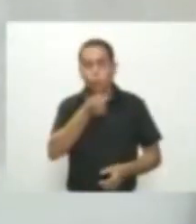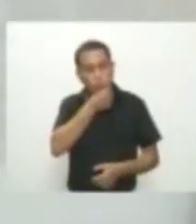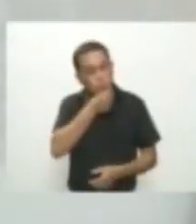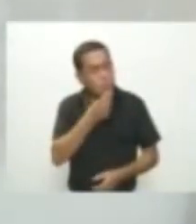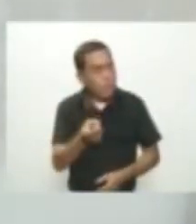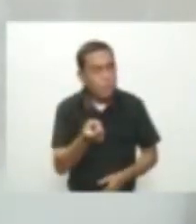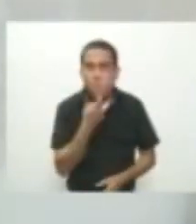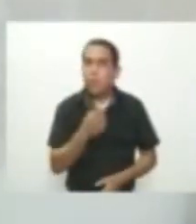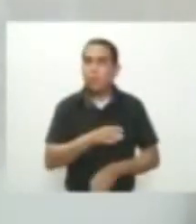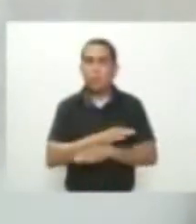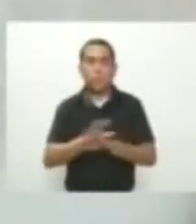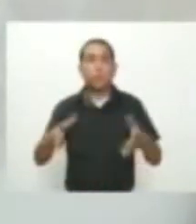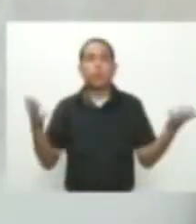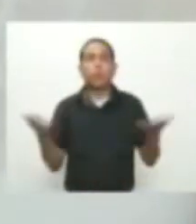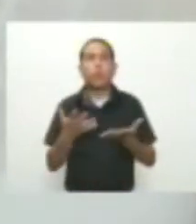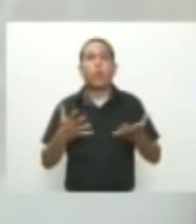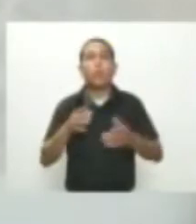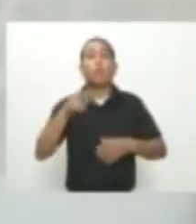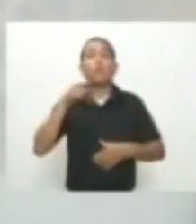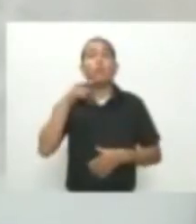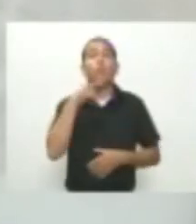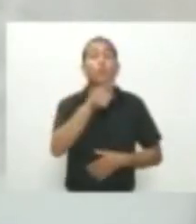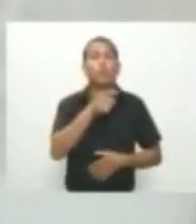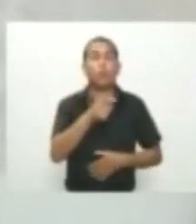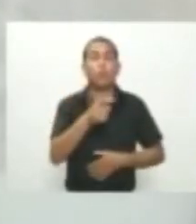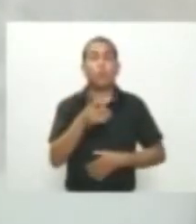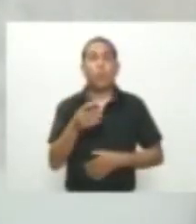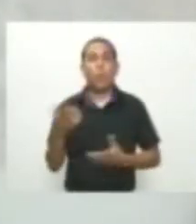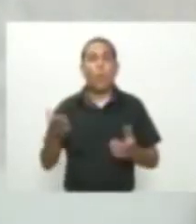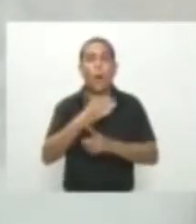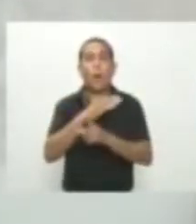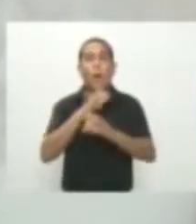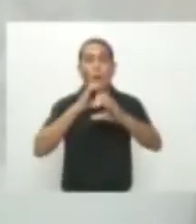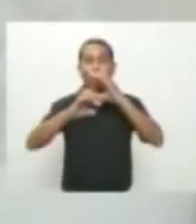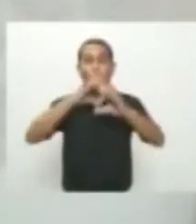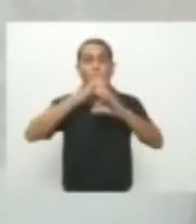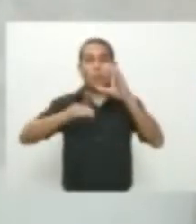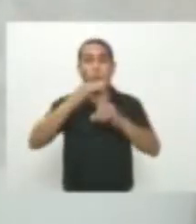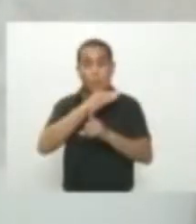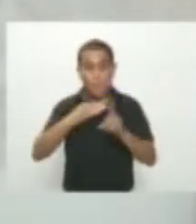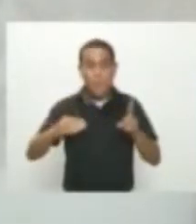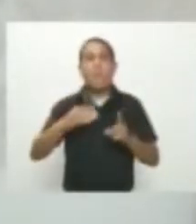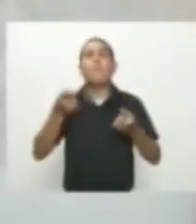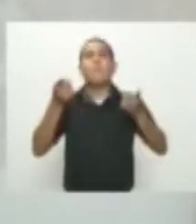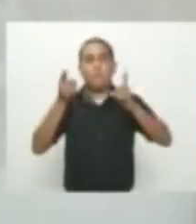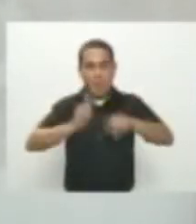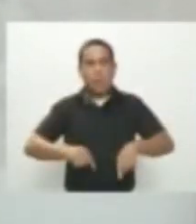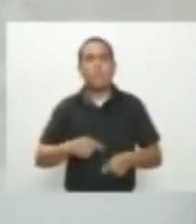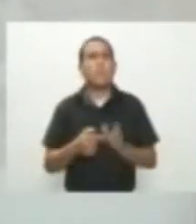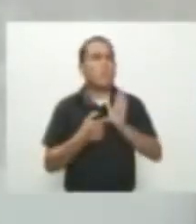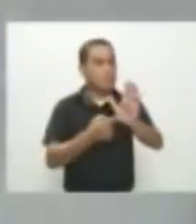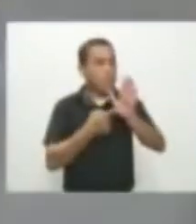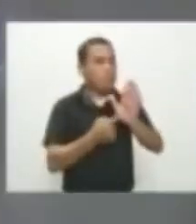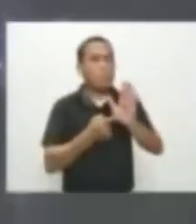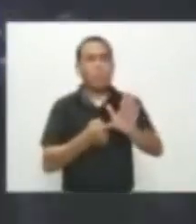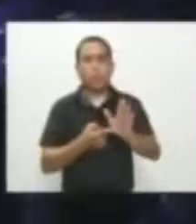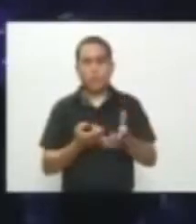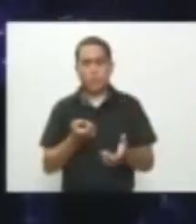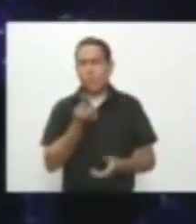Por los medios De comunicación De bien Las distintas redes Sociales Ya han tenido Que enterarse Donde toda